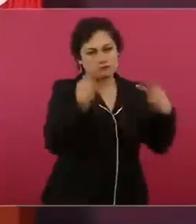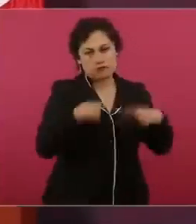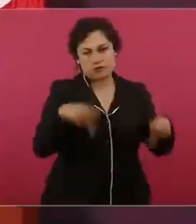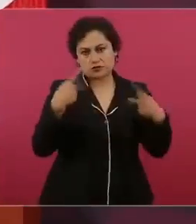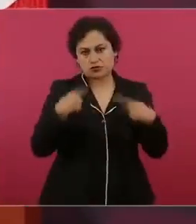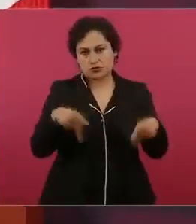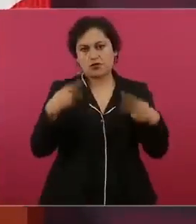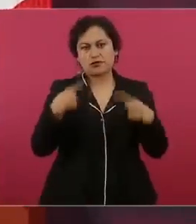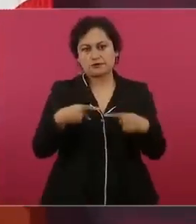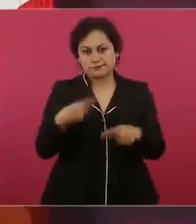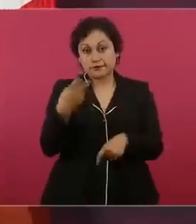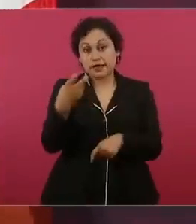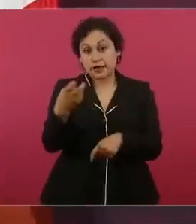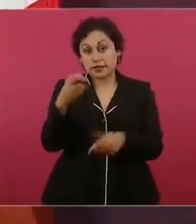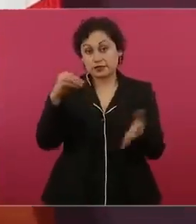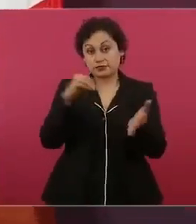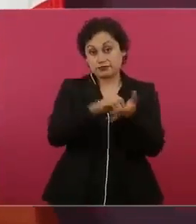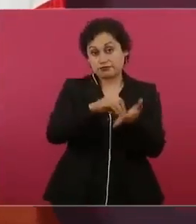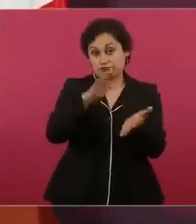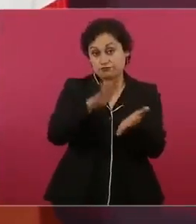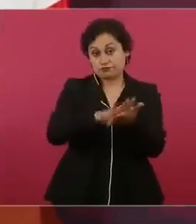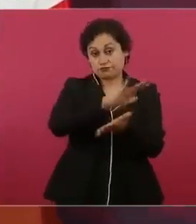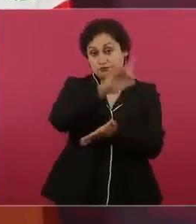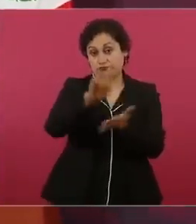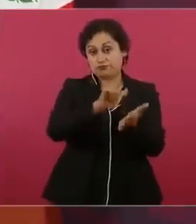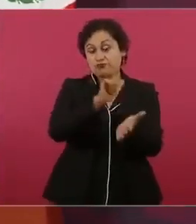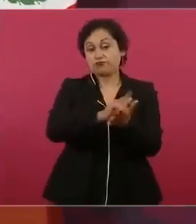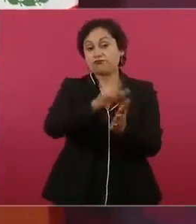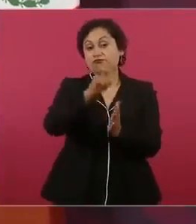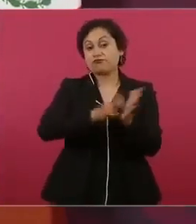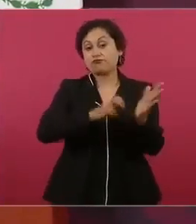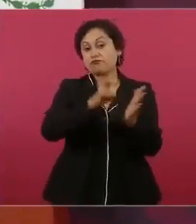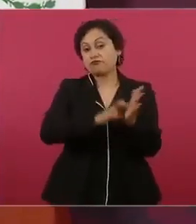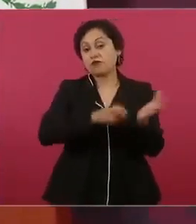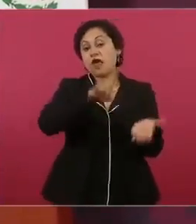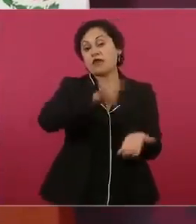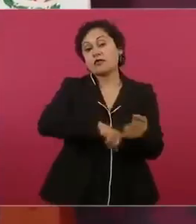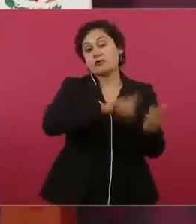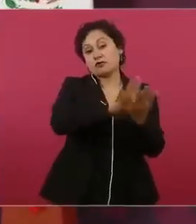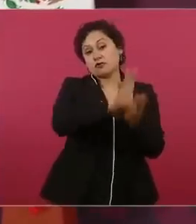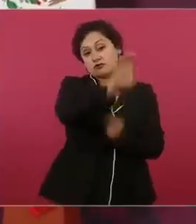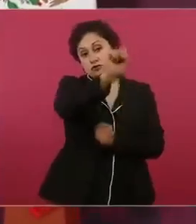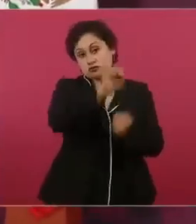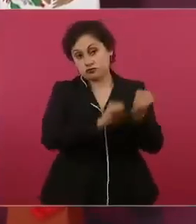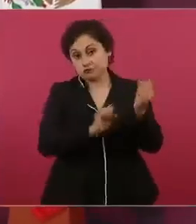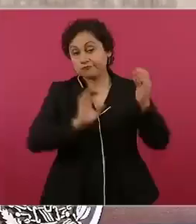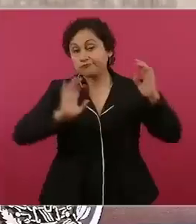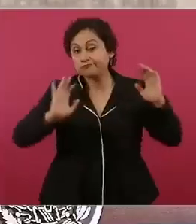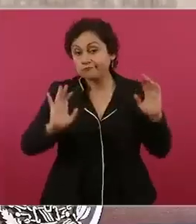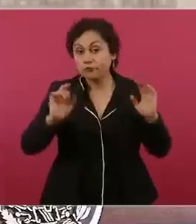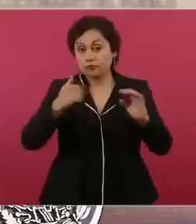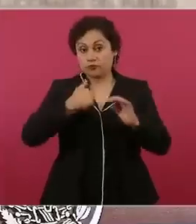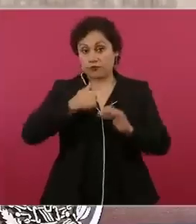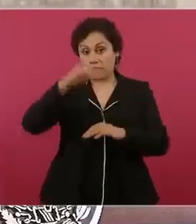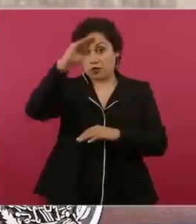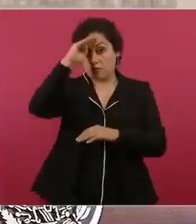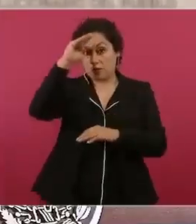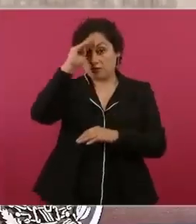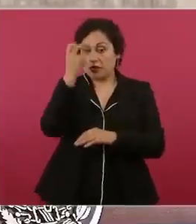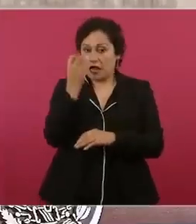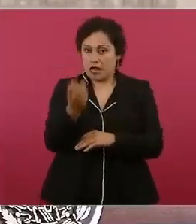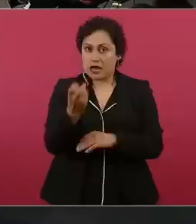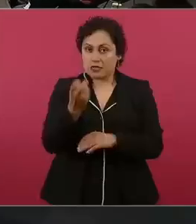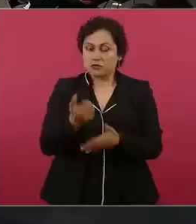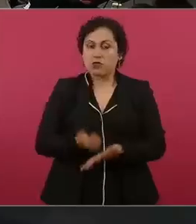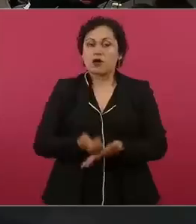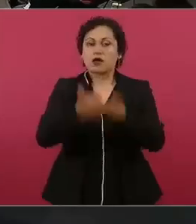Se tiene que reformar la Constitución, yo pienso que eso va a ayudar mucho. Pero esto no